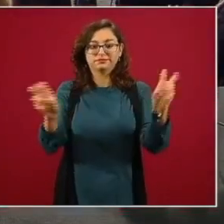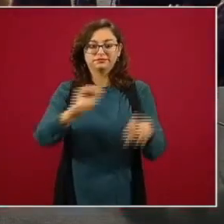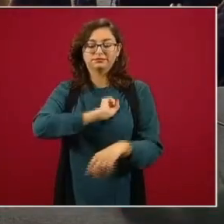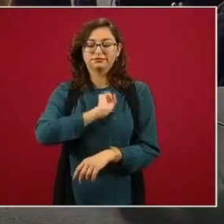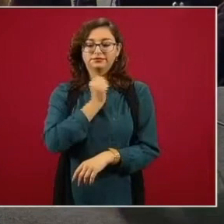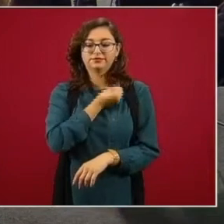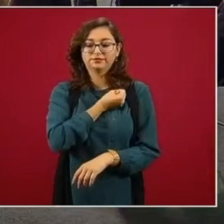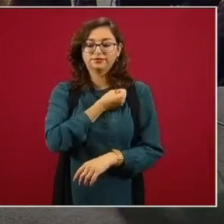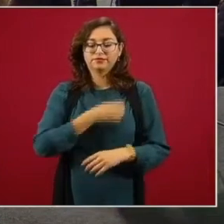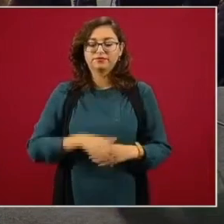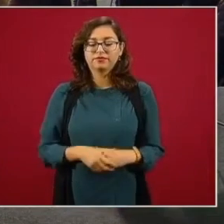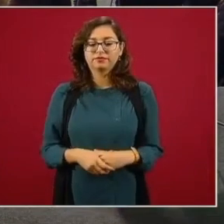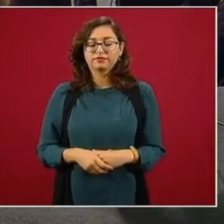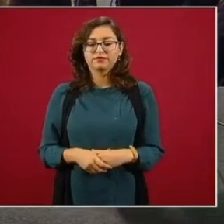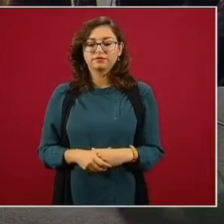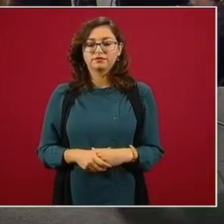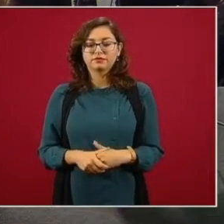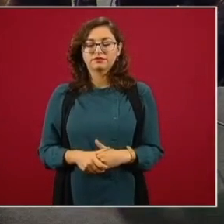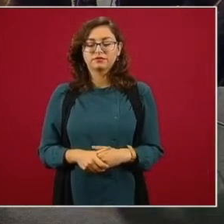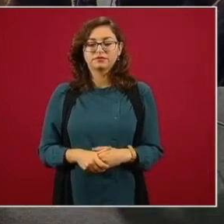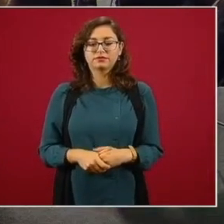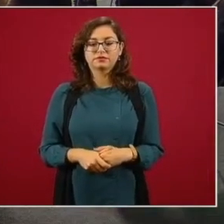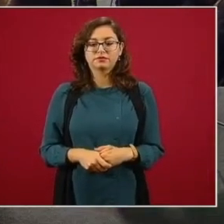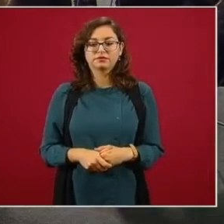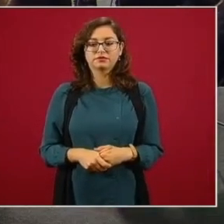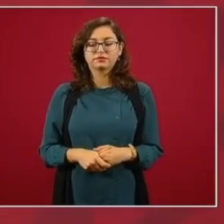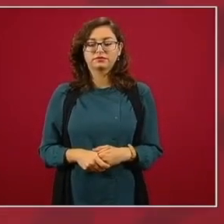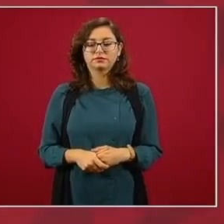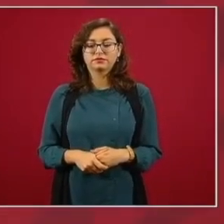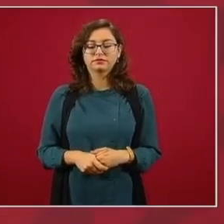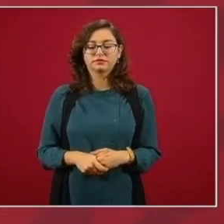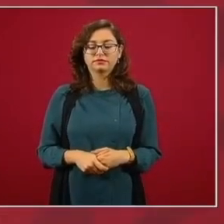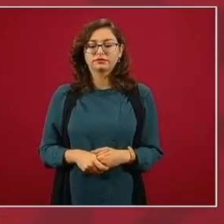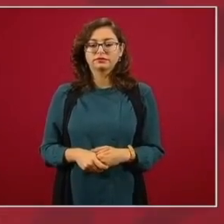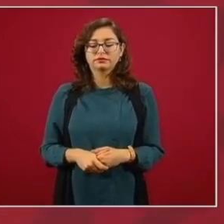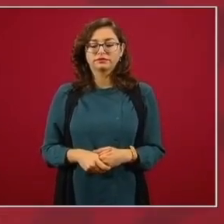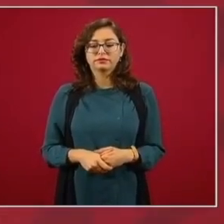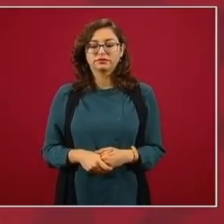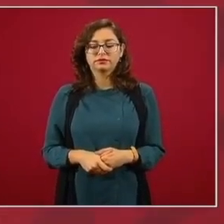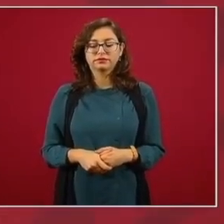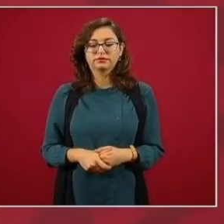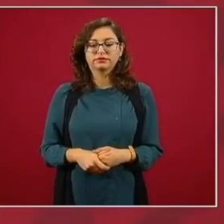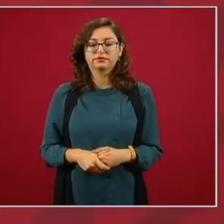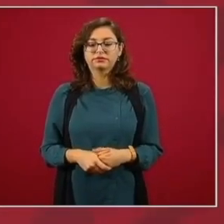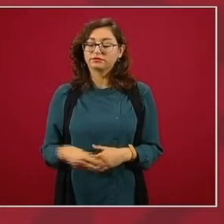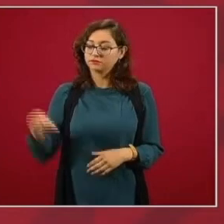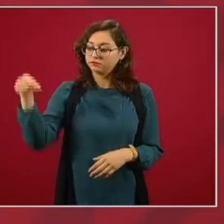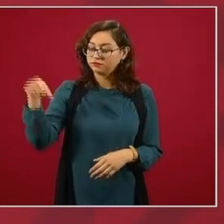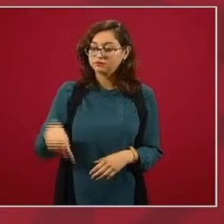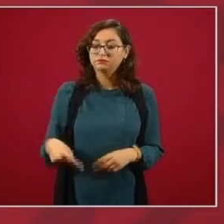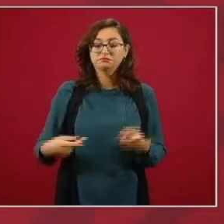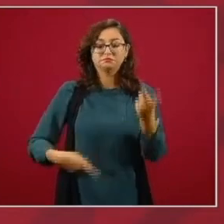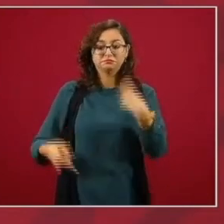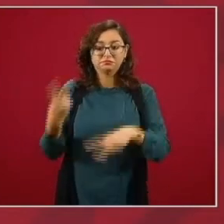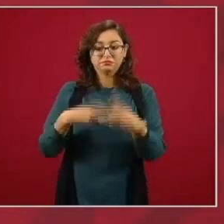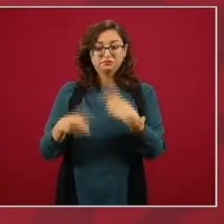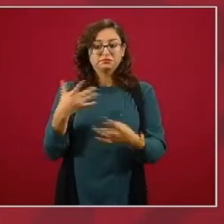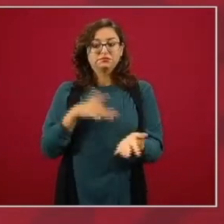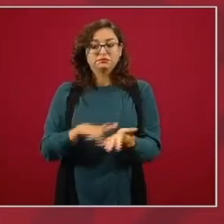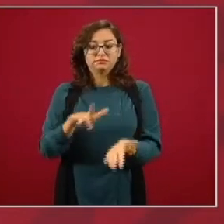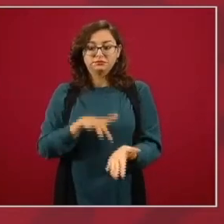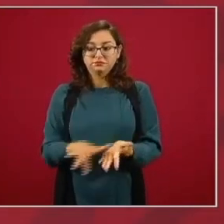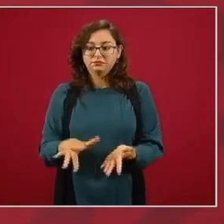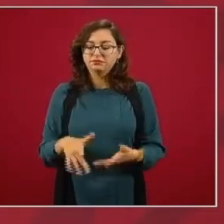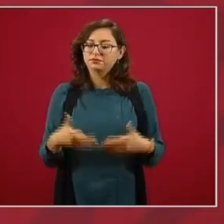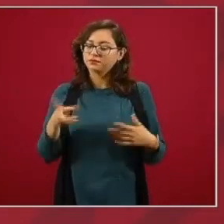que no han estado y nos están apoyando y